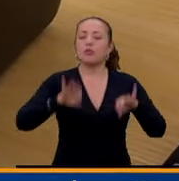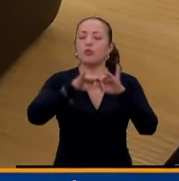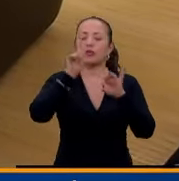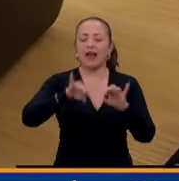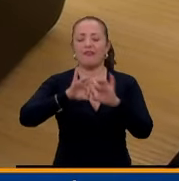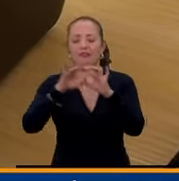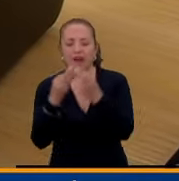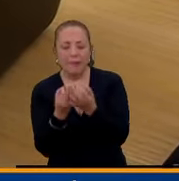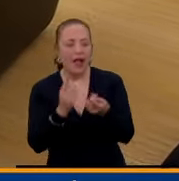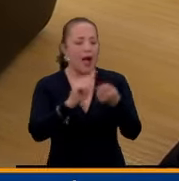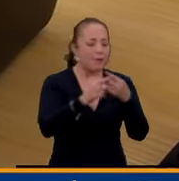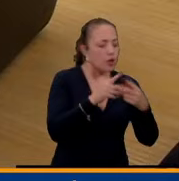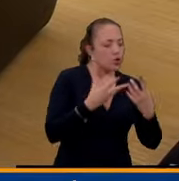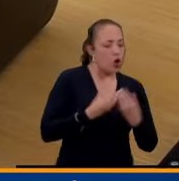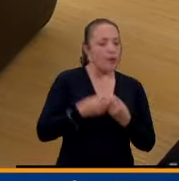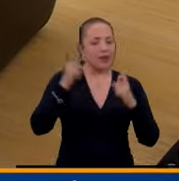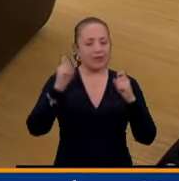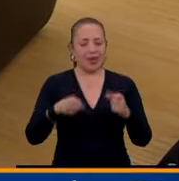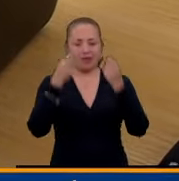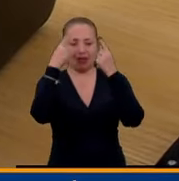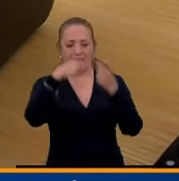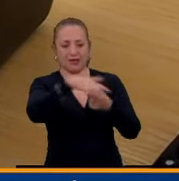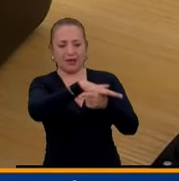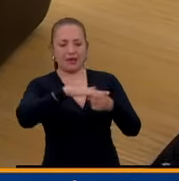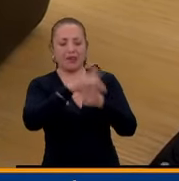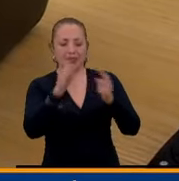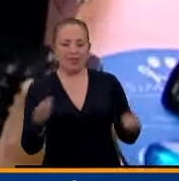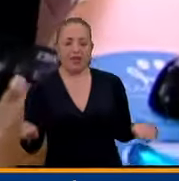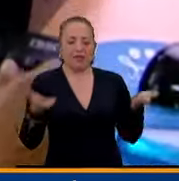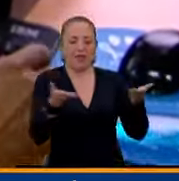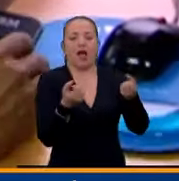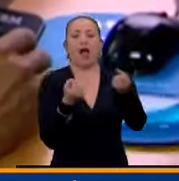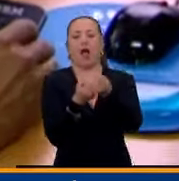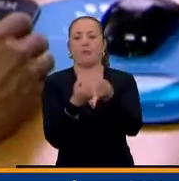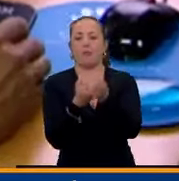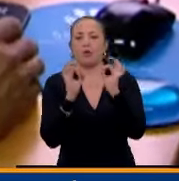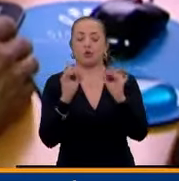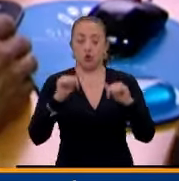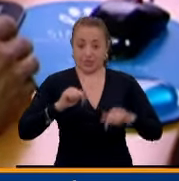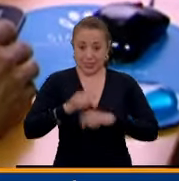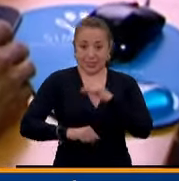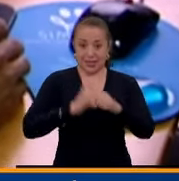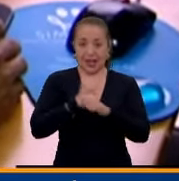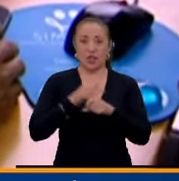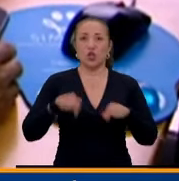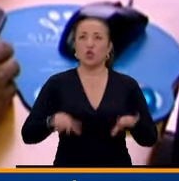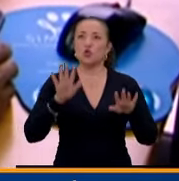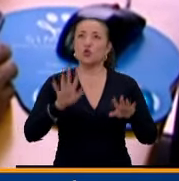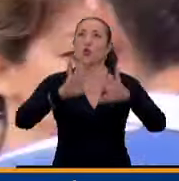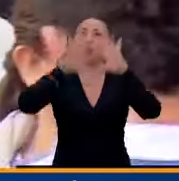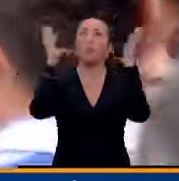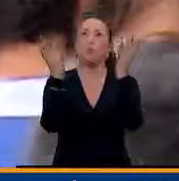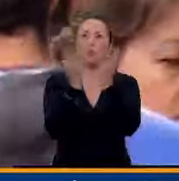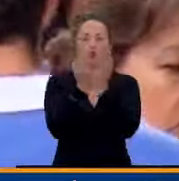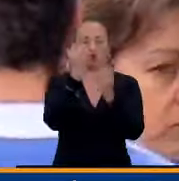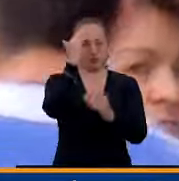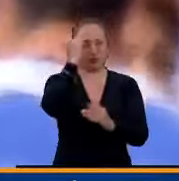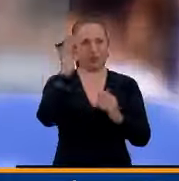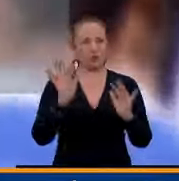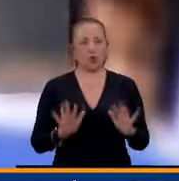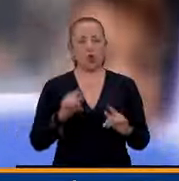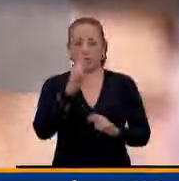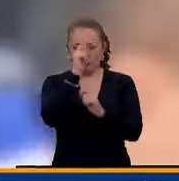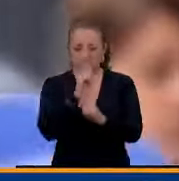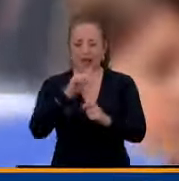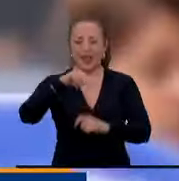trabajo entiendan esta condición y brinden el apoyo necesario. Este año, con motivo del Día Mundial de la Narcolepsia, la campaña es